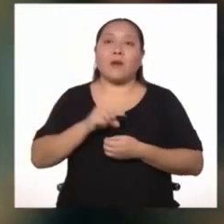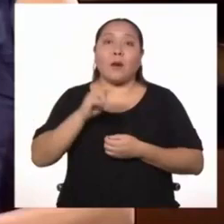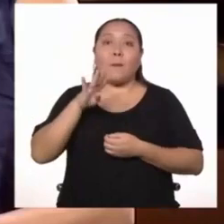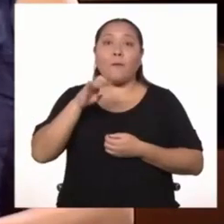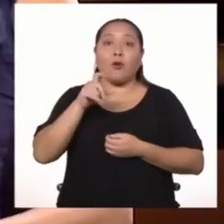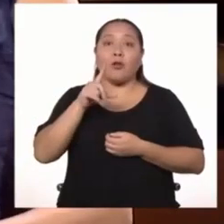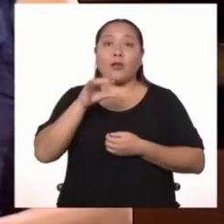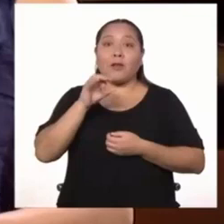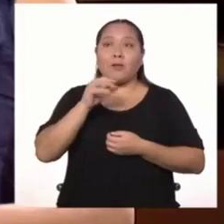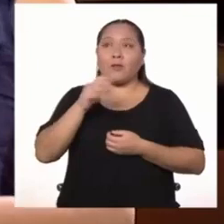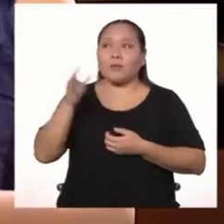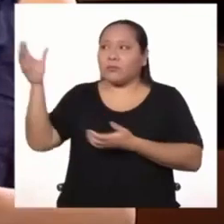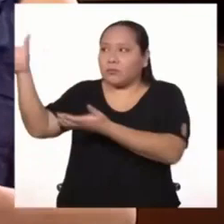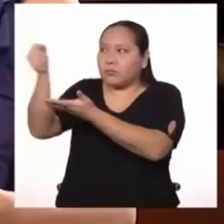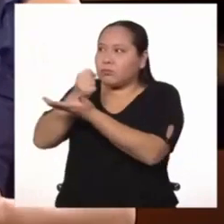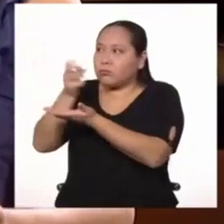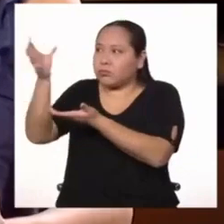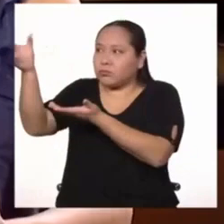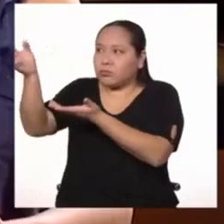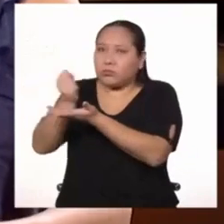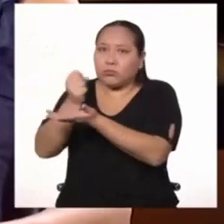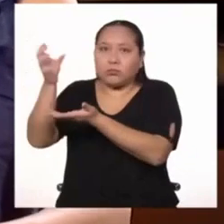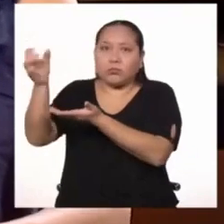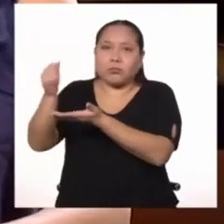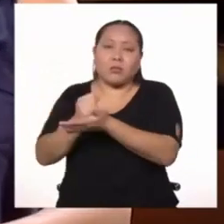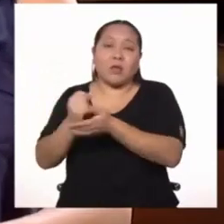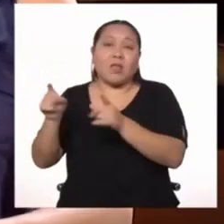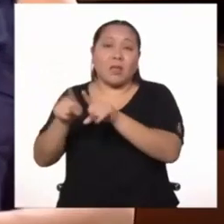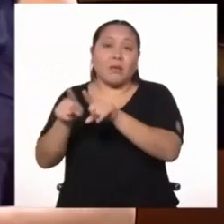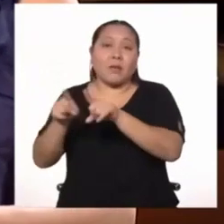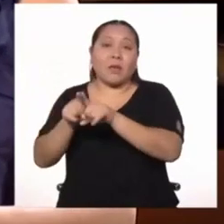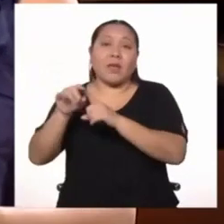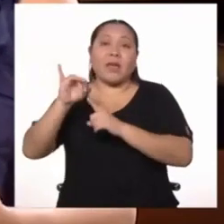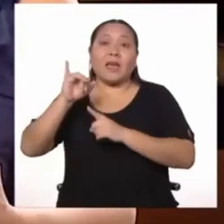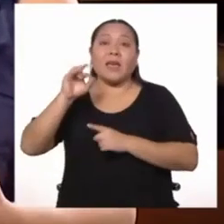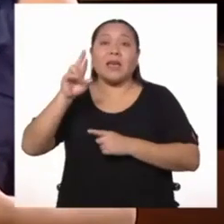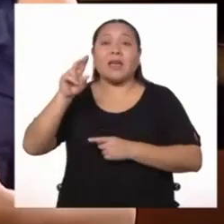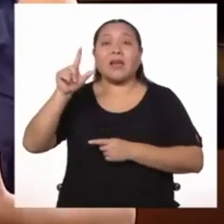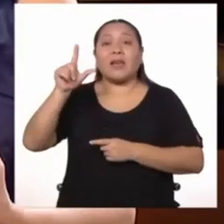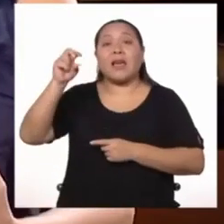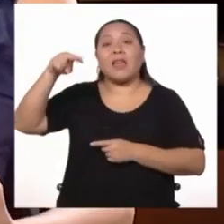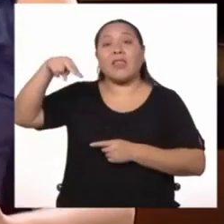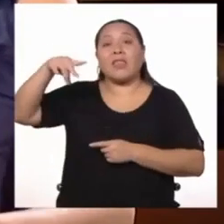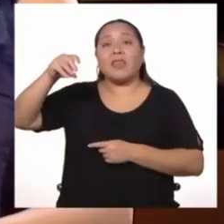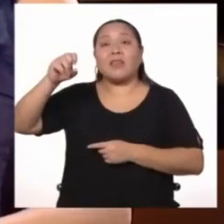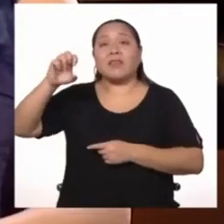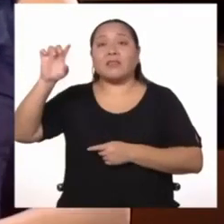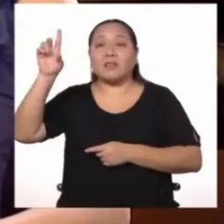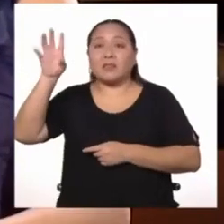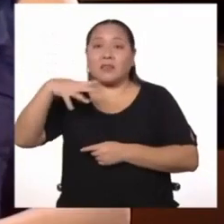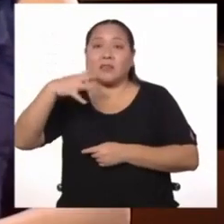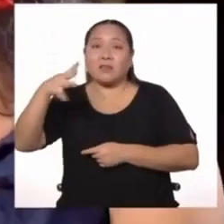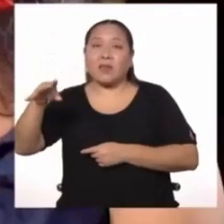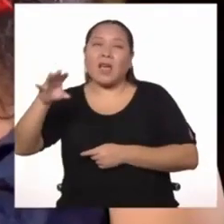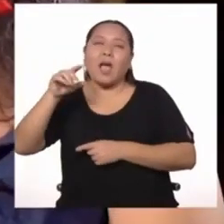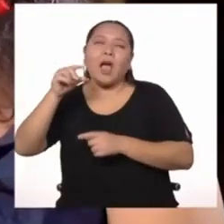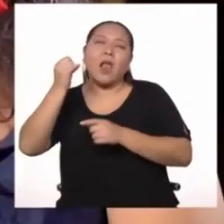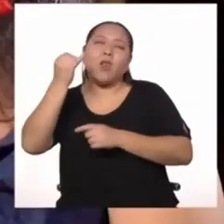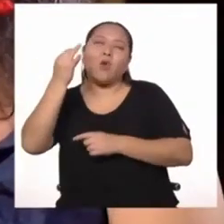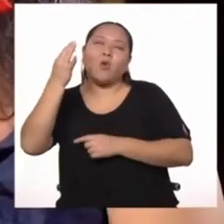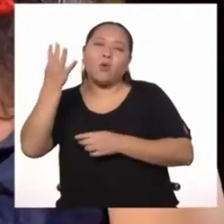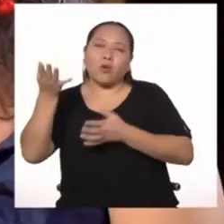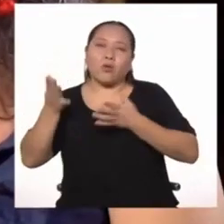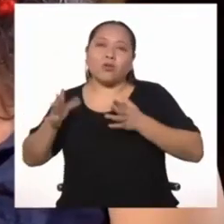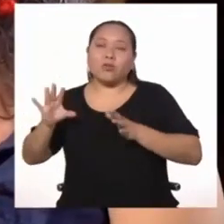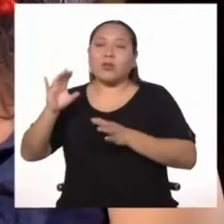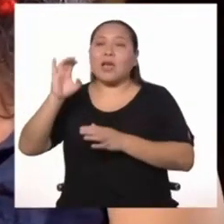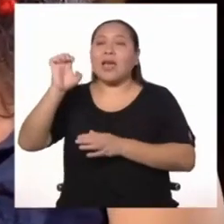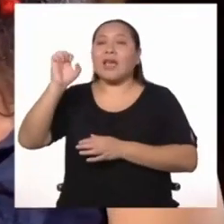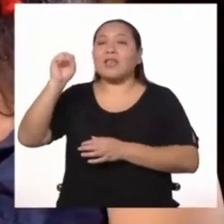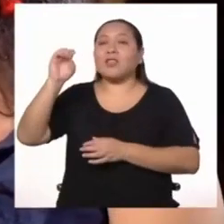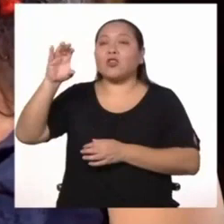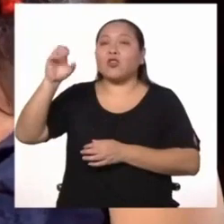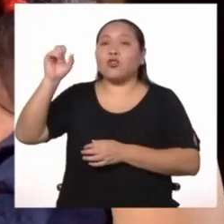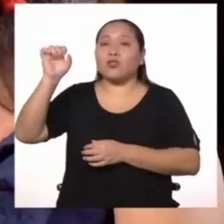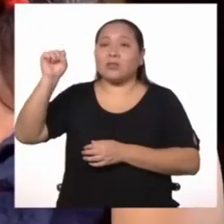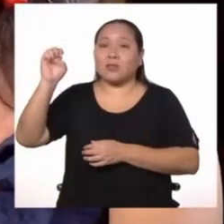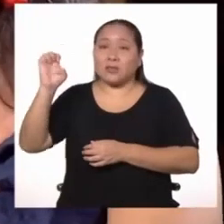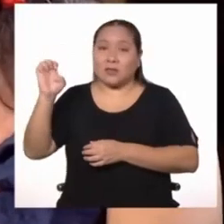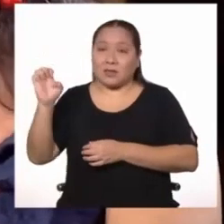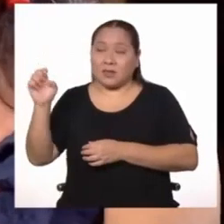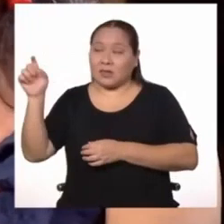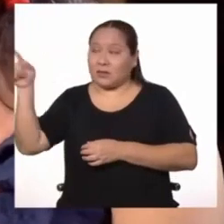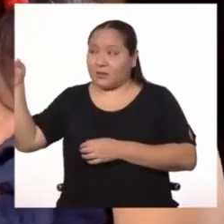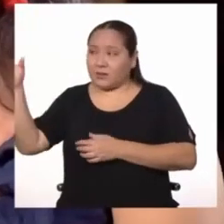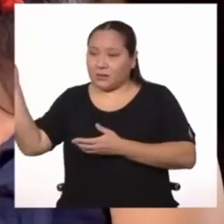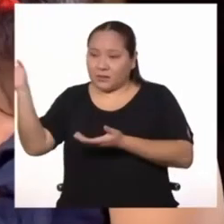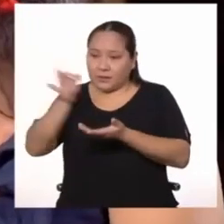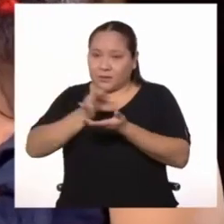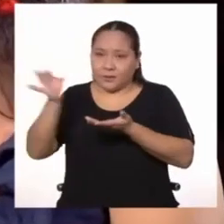Londres a británicos, tanto irlandeses como ingleses, algunos escoceses, y ellos llegan a la